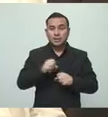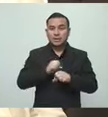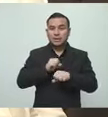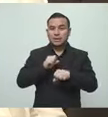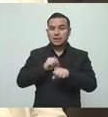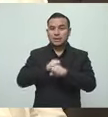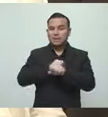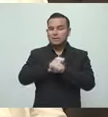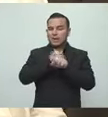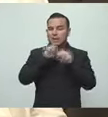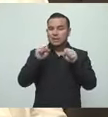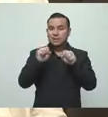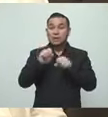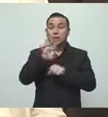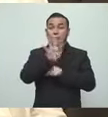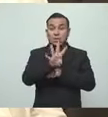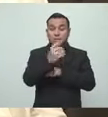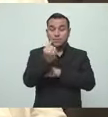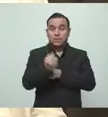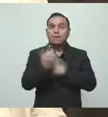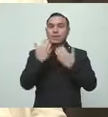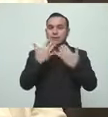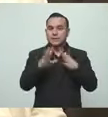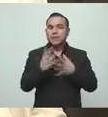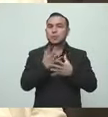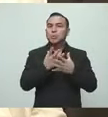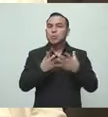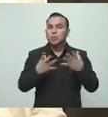dimos el alta a cuatro pacientes.